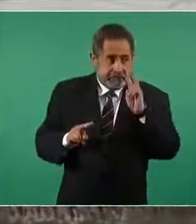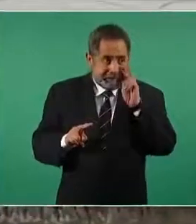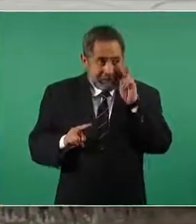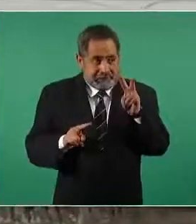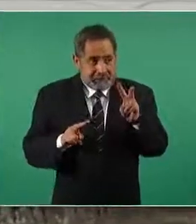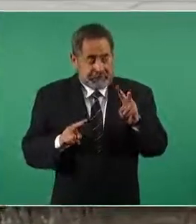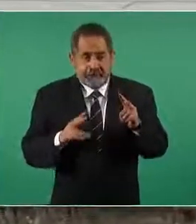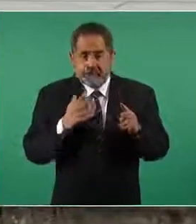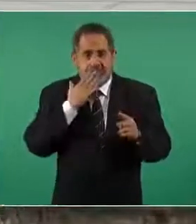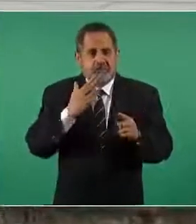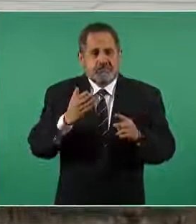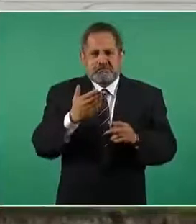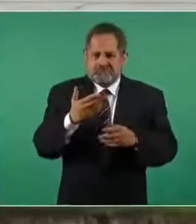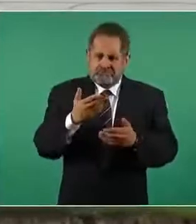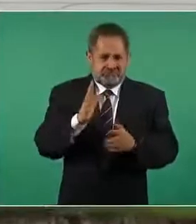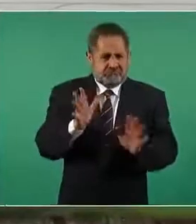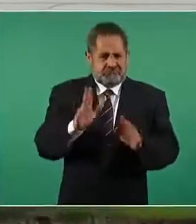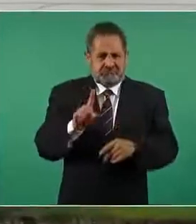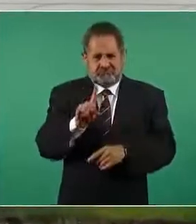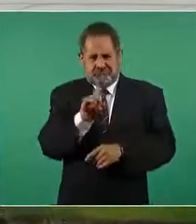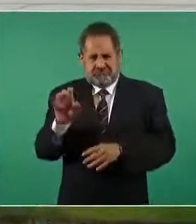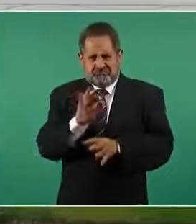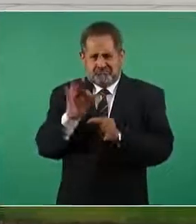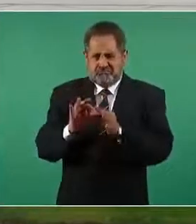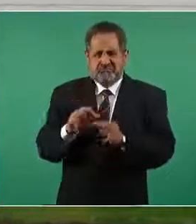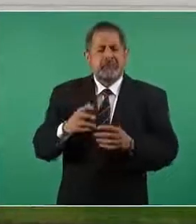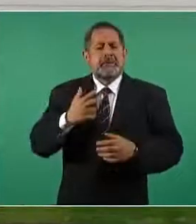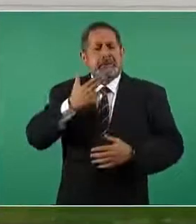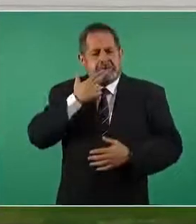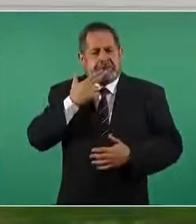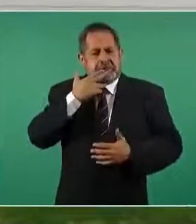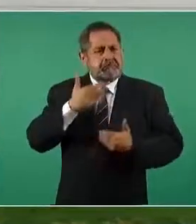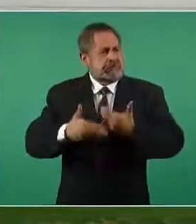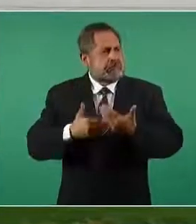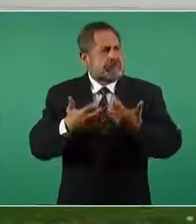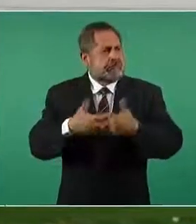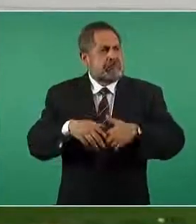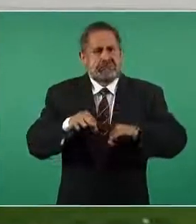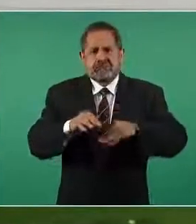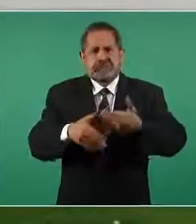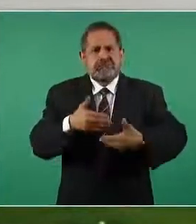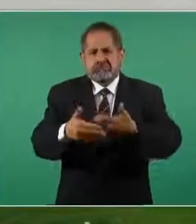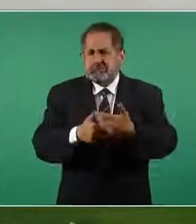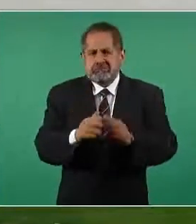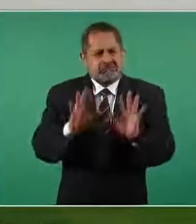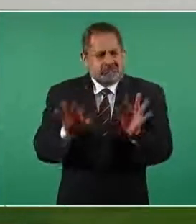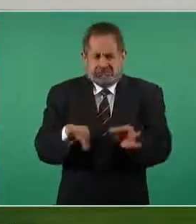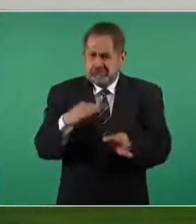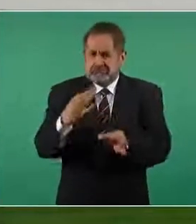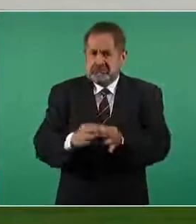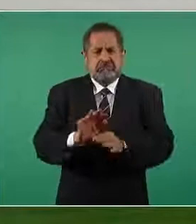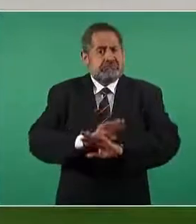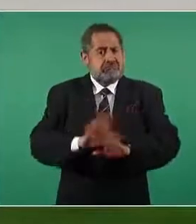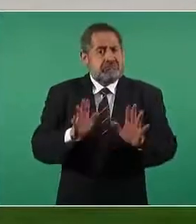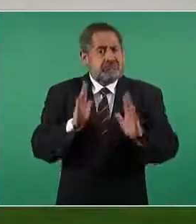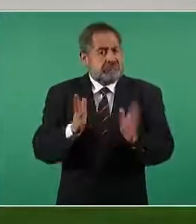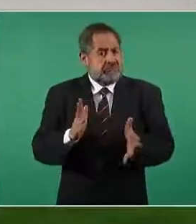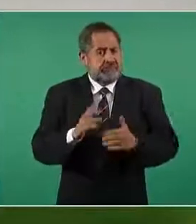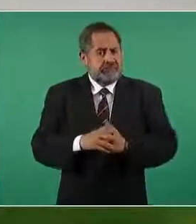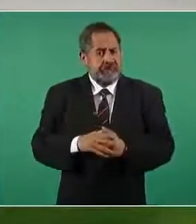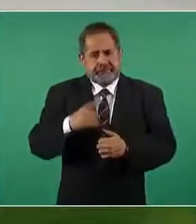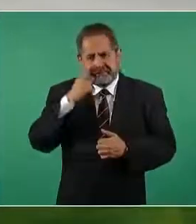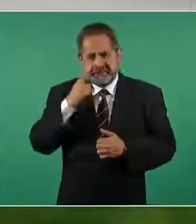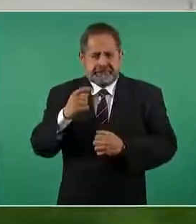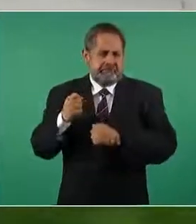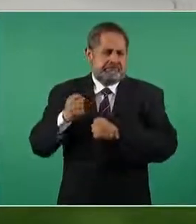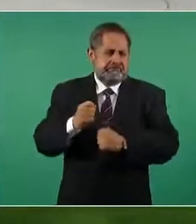% de su capacidad esta nueva infraestructura se traduce en el incremento sustancial de las capacidades